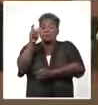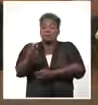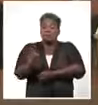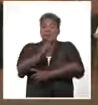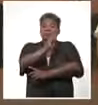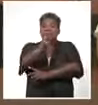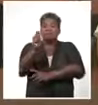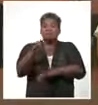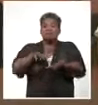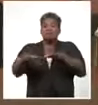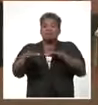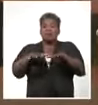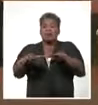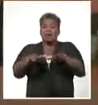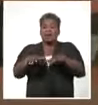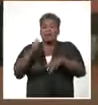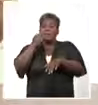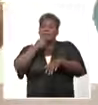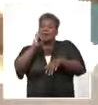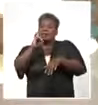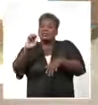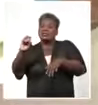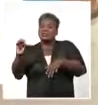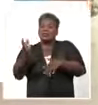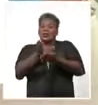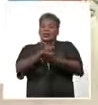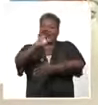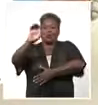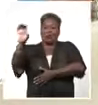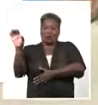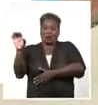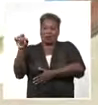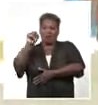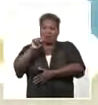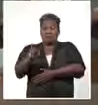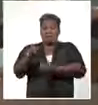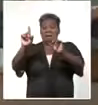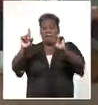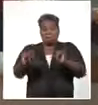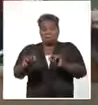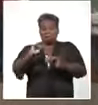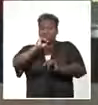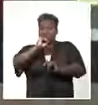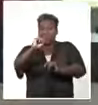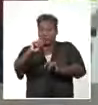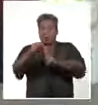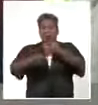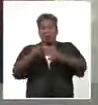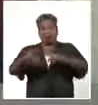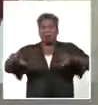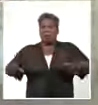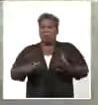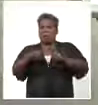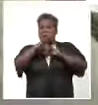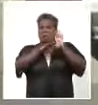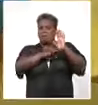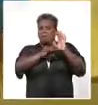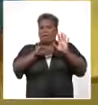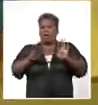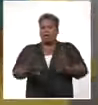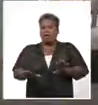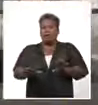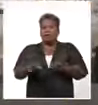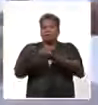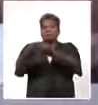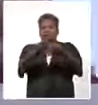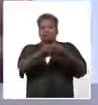cobertura en sus más de 600 centros estudiantiles, por tanto, será menos difícil hacer cumplir las medidas higiénicas para evitar contagios por la